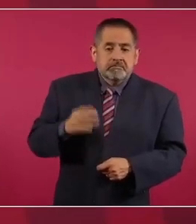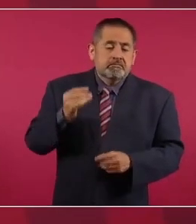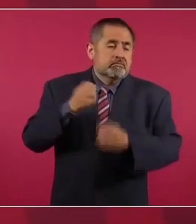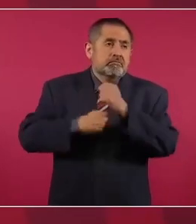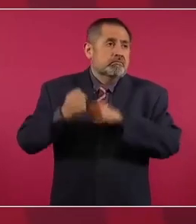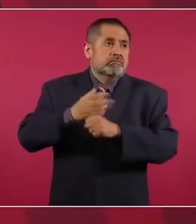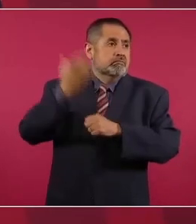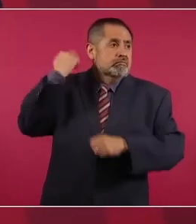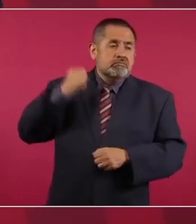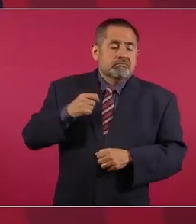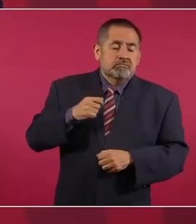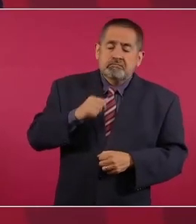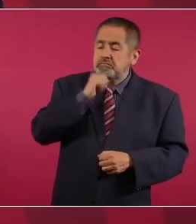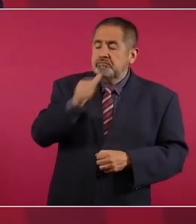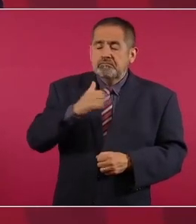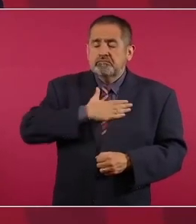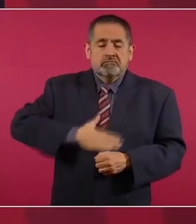años